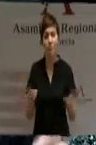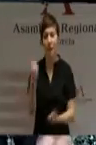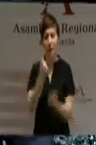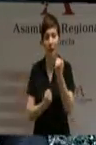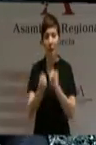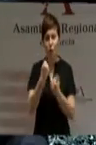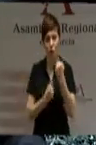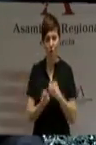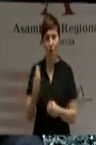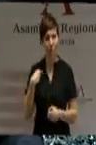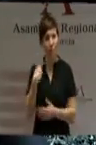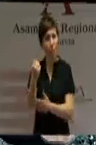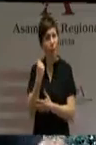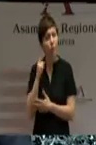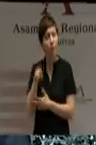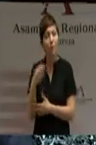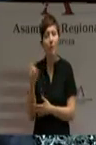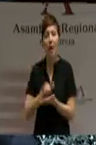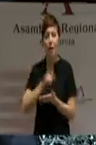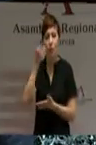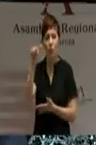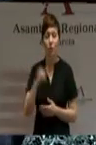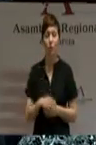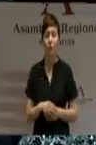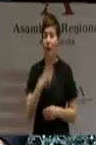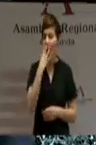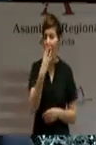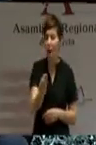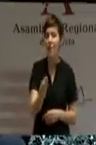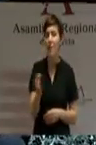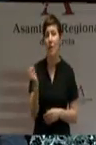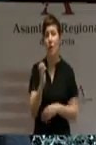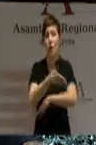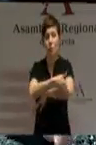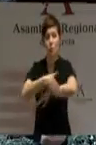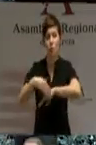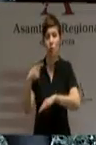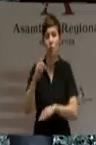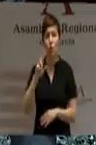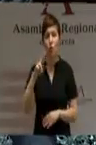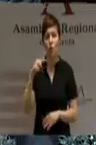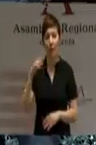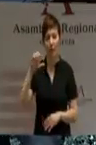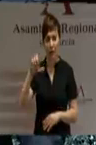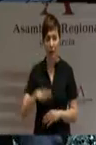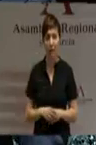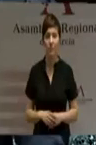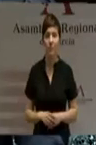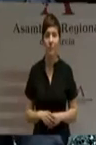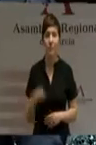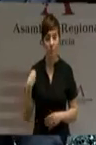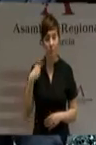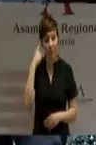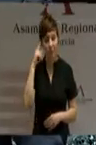palancas del aeropuerto, el AVE o el puerto del Borguel. Sí, señorías,